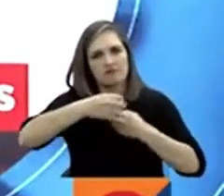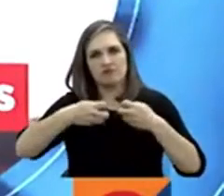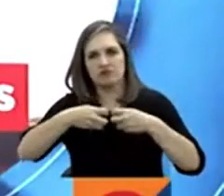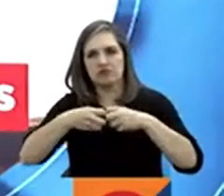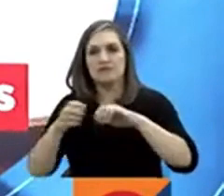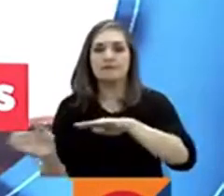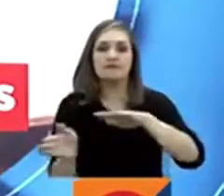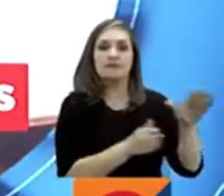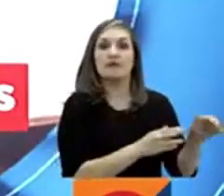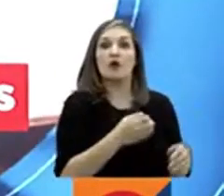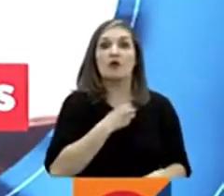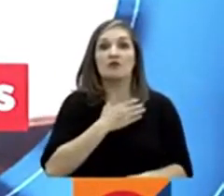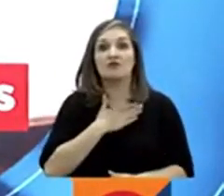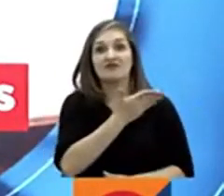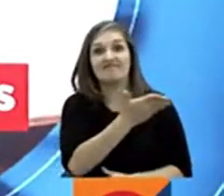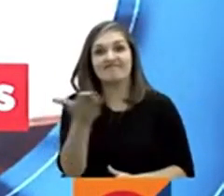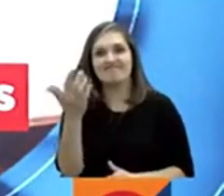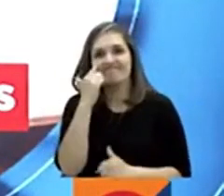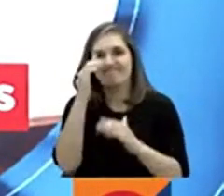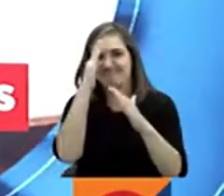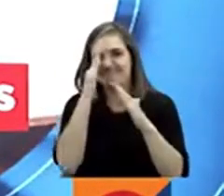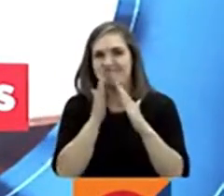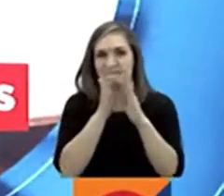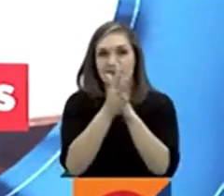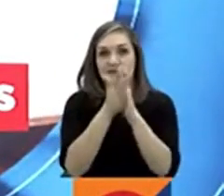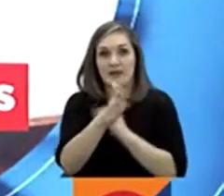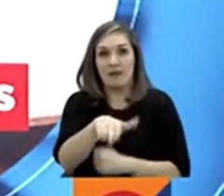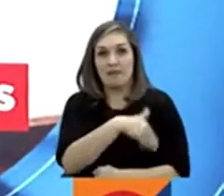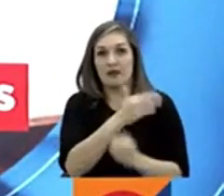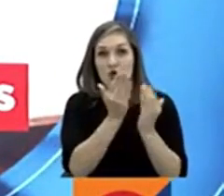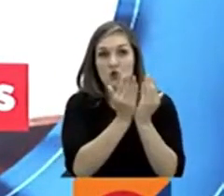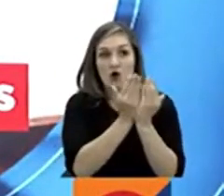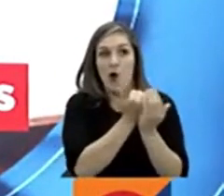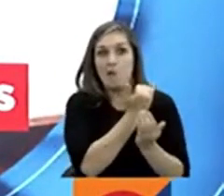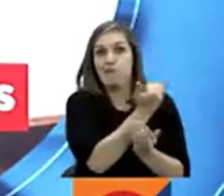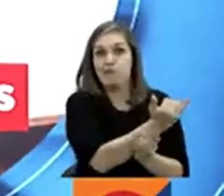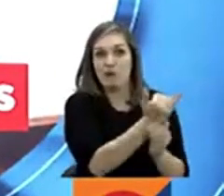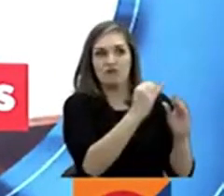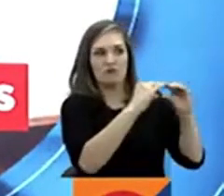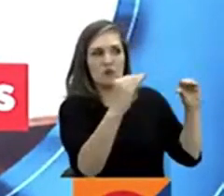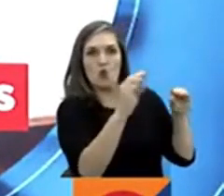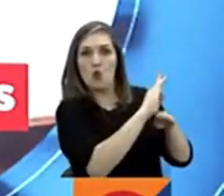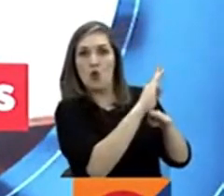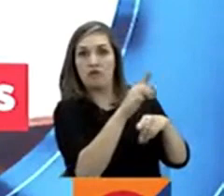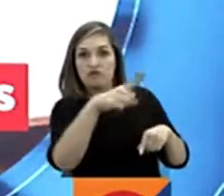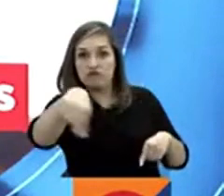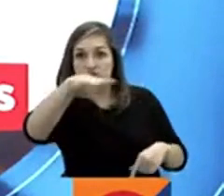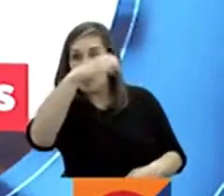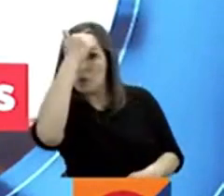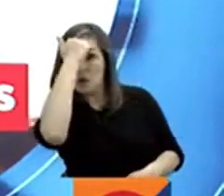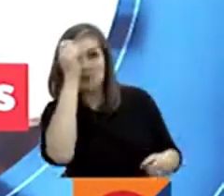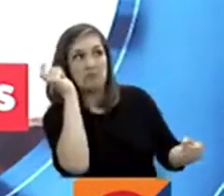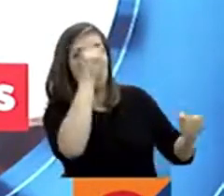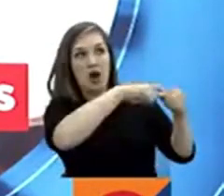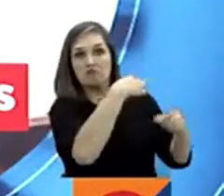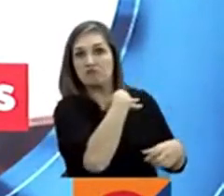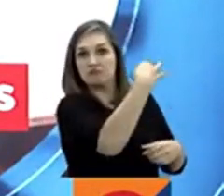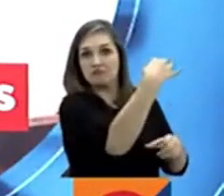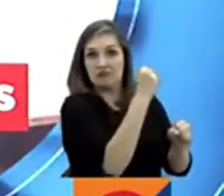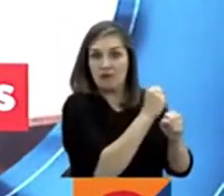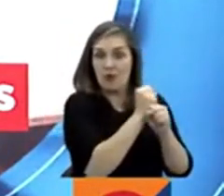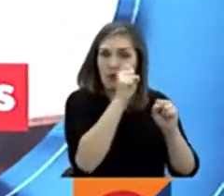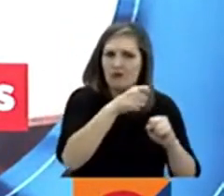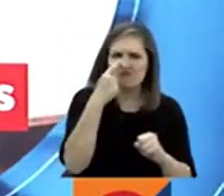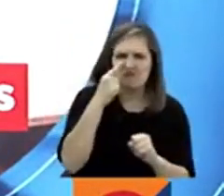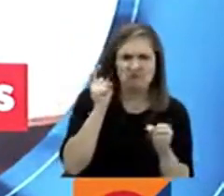Llegamos a oportunidades, atentos porque el Ministerio de Educación tiene una plataforma para que profesores encuentren trabajo. Acá les contamos